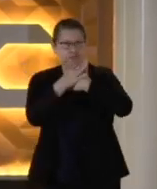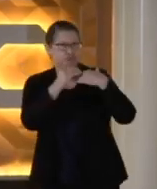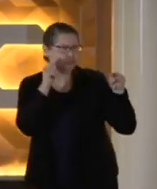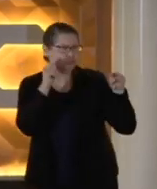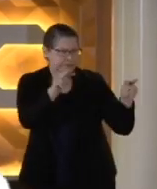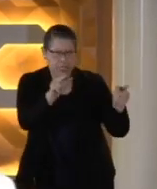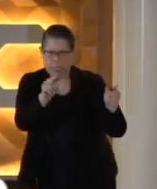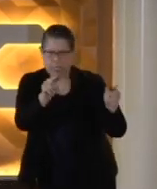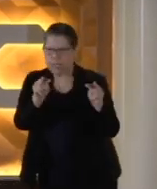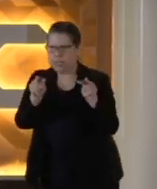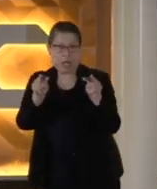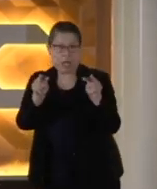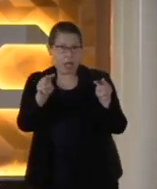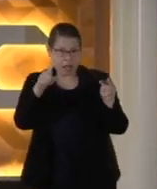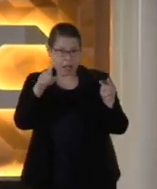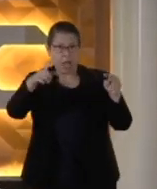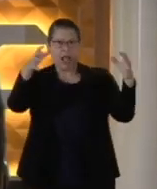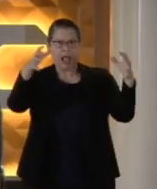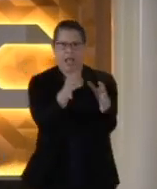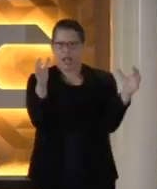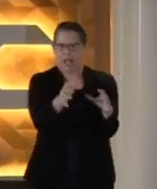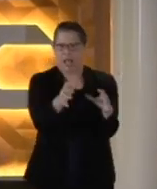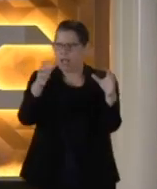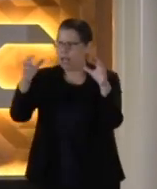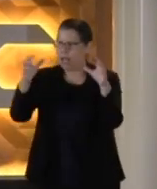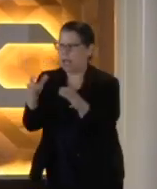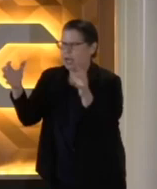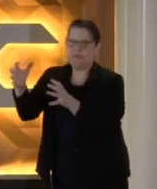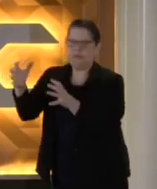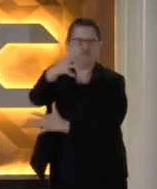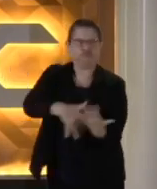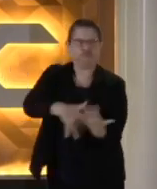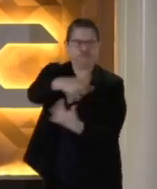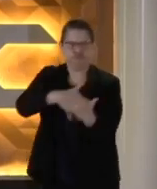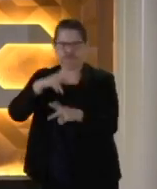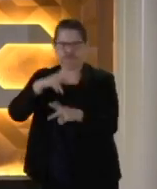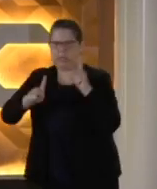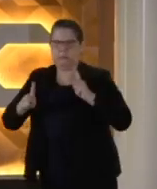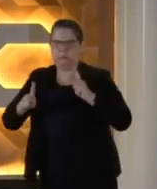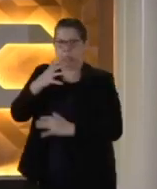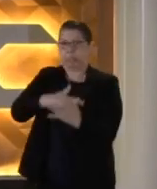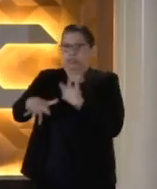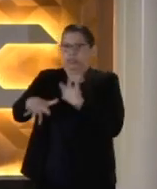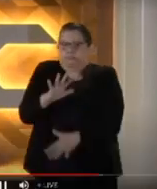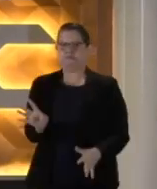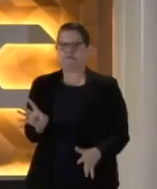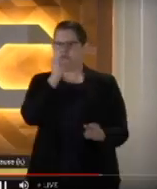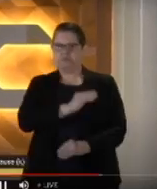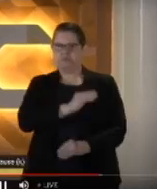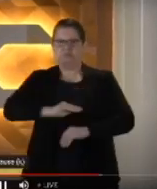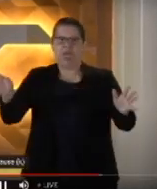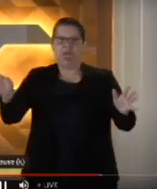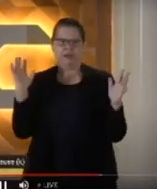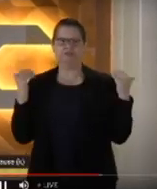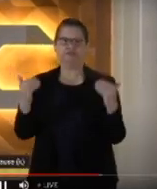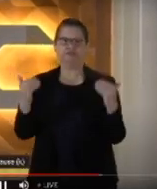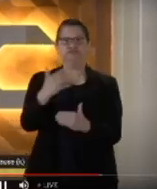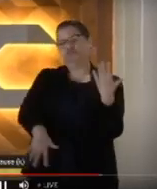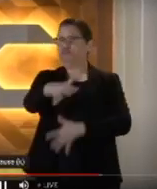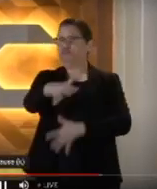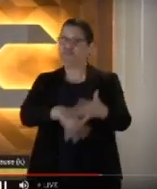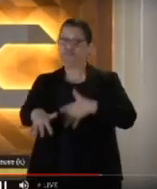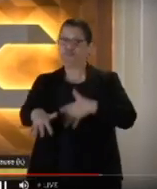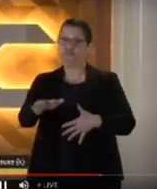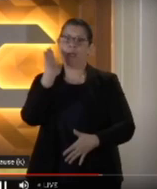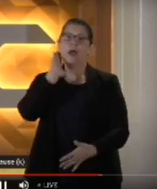Así que se va a permitir ese acceso, pero tienen que trabajarlo con mucha rigurosidad y mucho cuidado y con las medidas